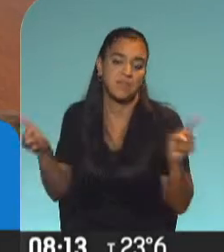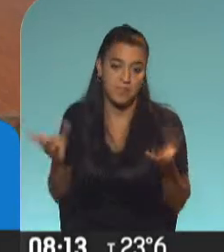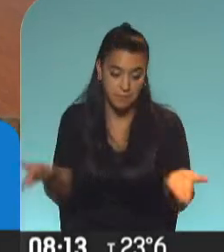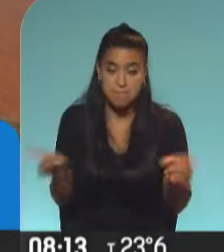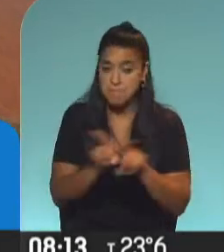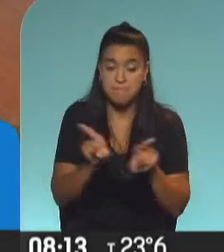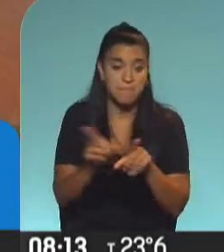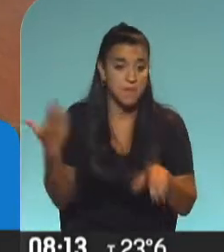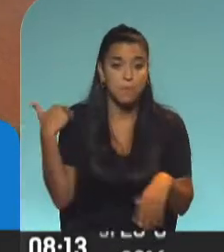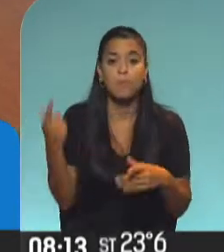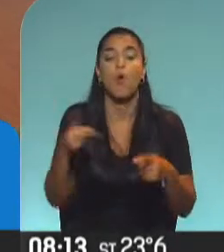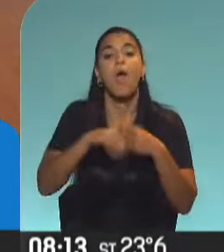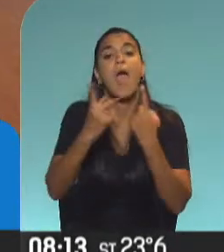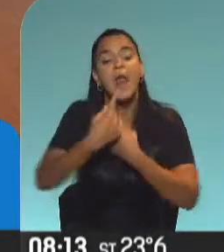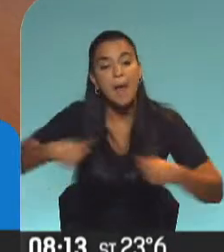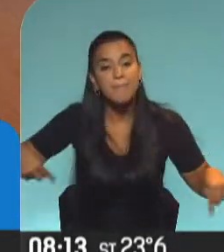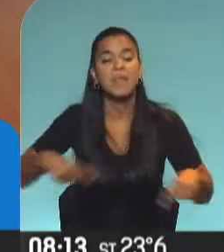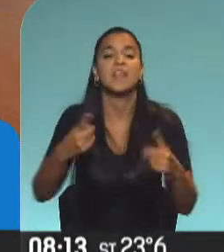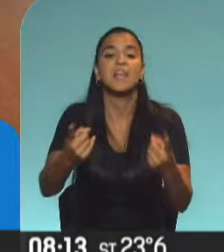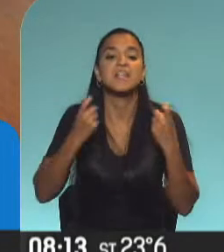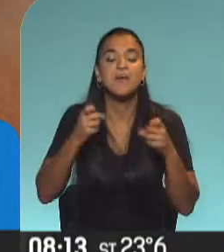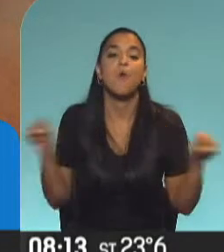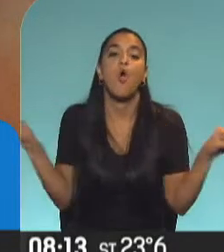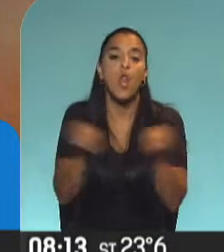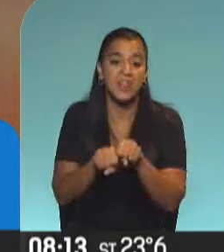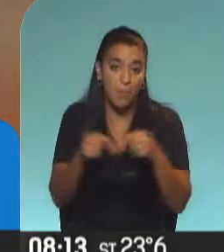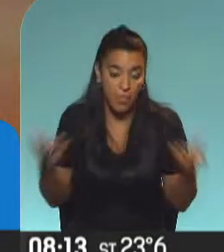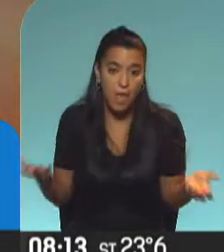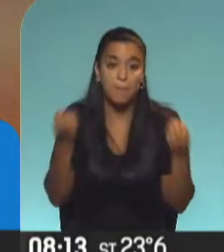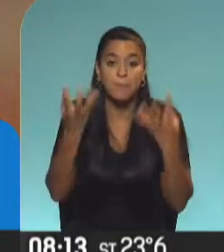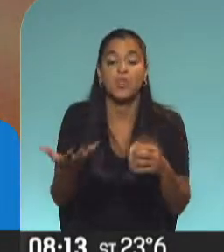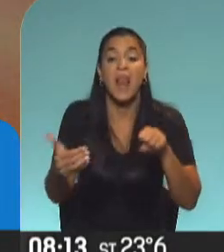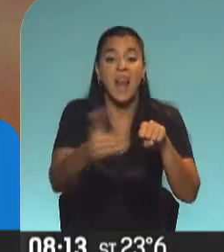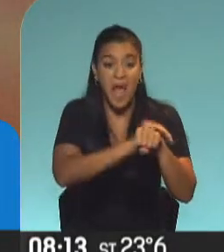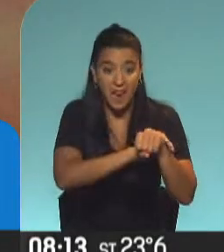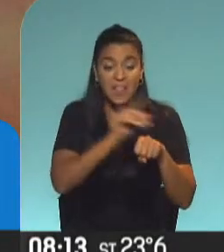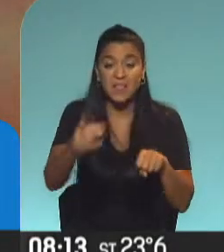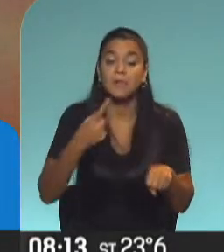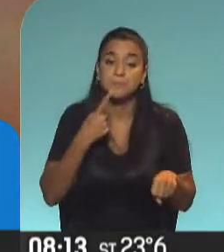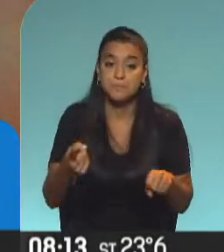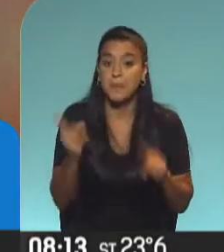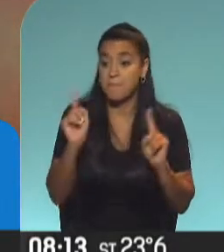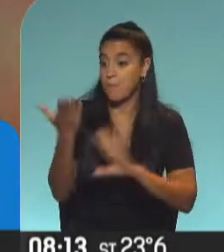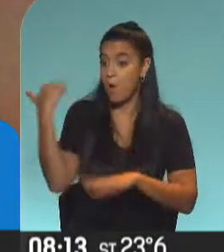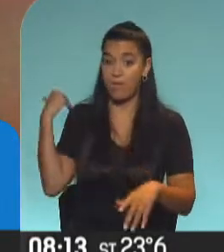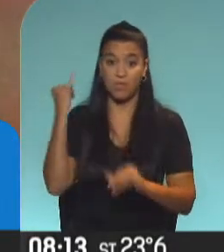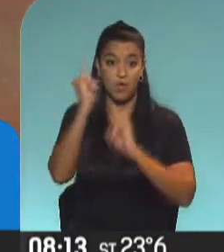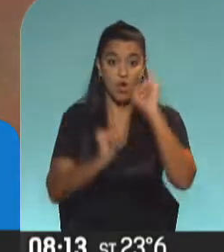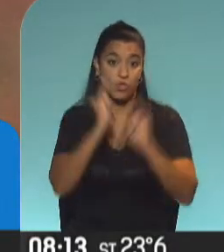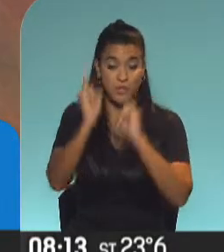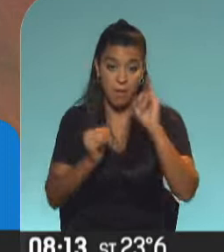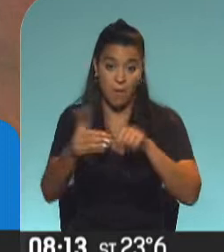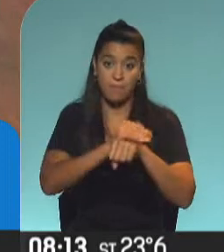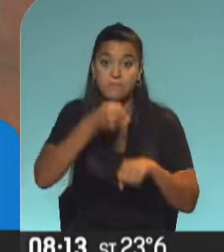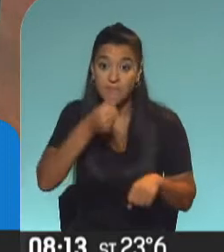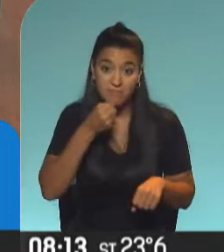a hablar de eso, Vero, ¿no? De las herramientas, de la necesidad de la conectividad, porque, bueno, Rodríguez Larreta daba referencia de eso recién justamente en la conferencia de prensa